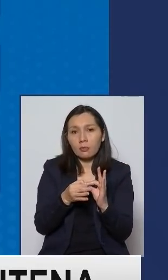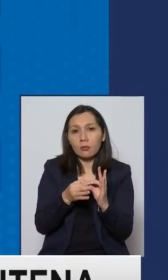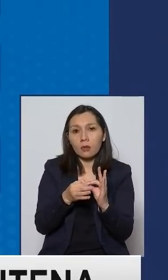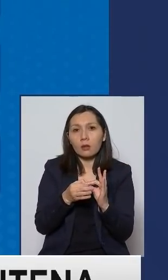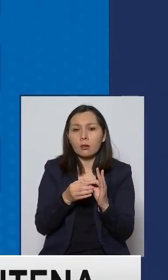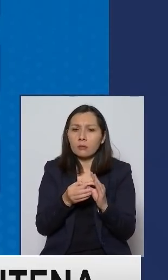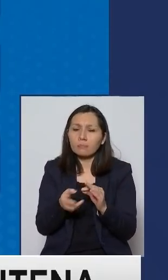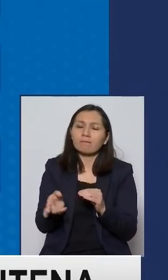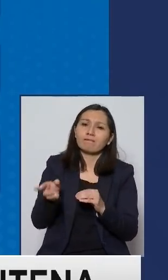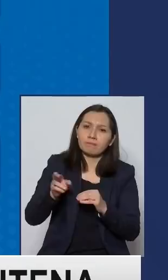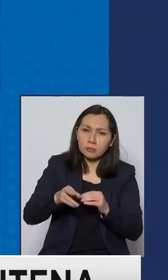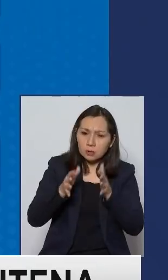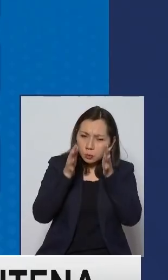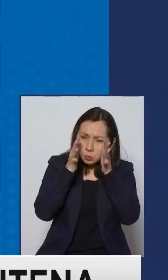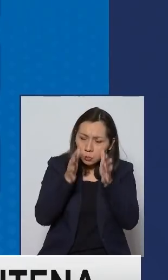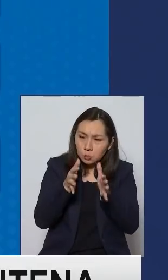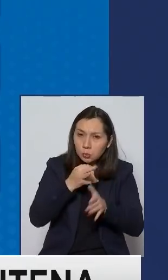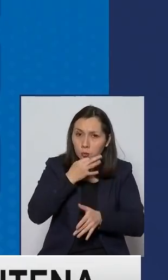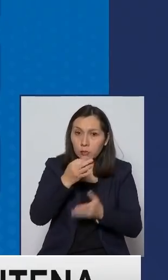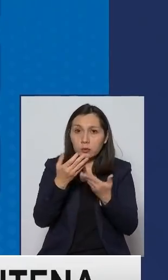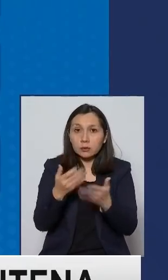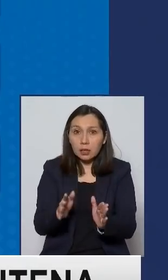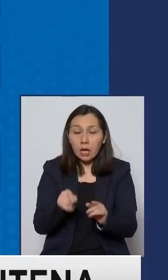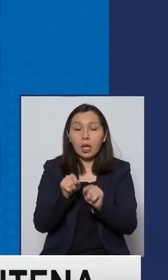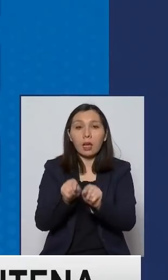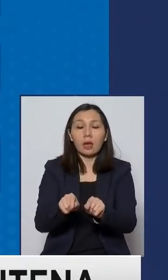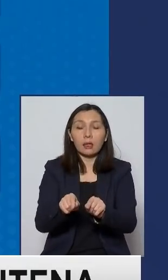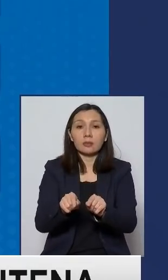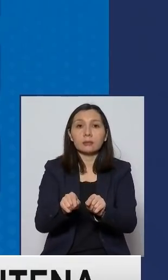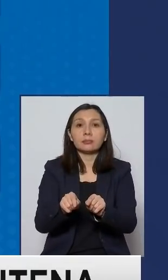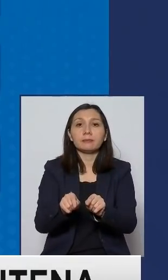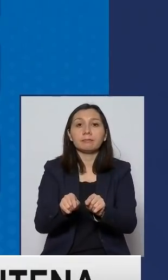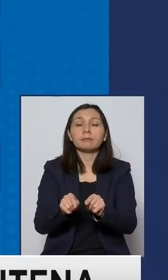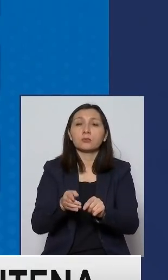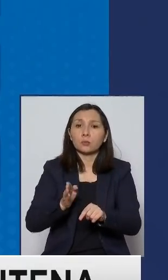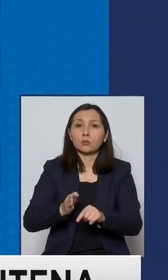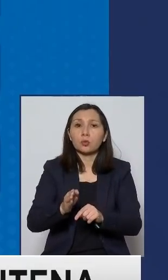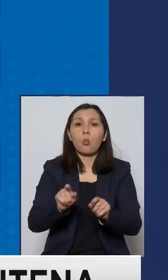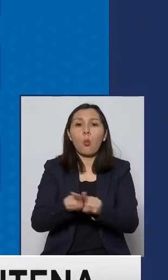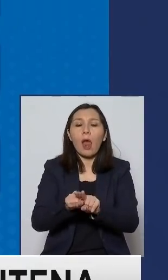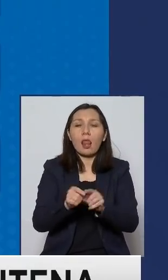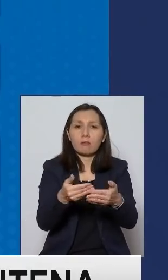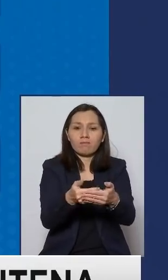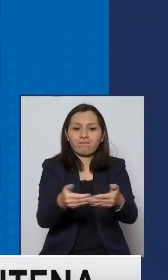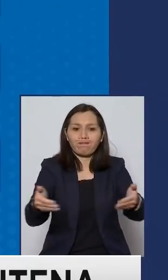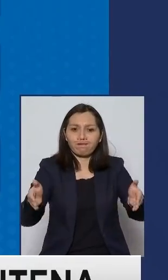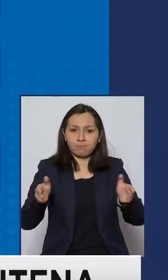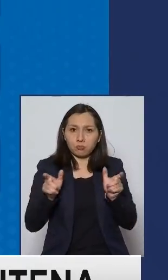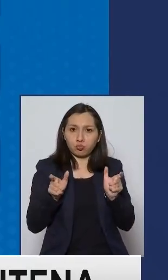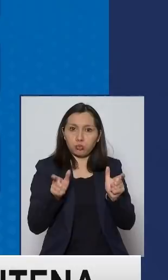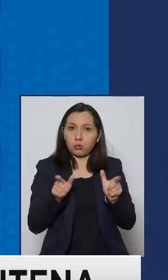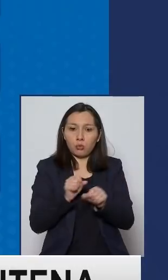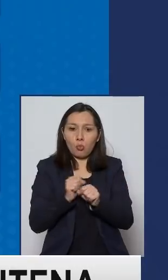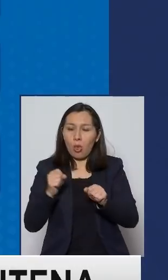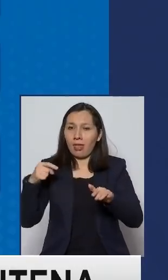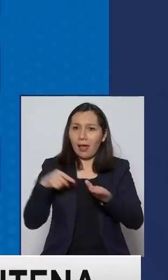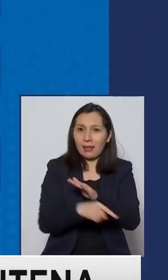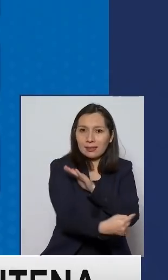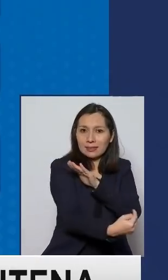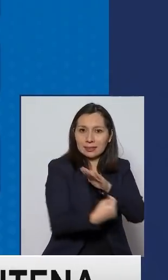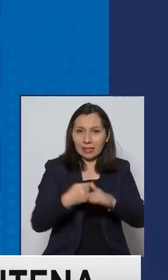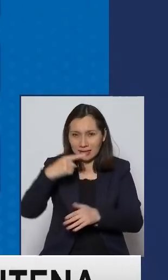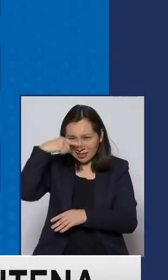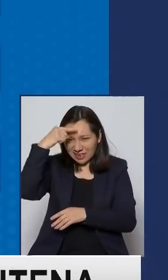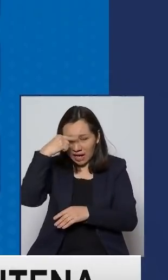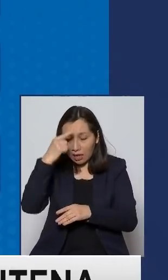acentuar como ya se ha señalado una manteniendo el cordón sanitario en San Antonio vamos